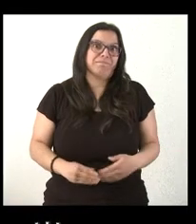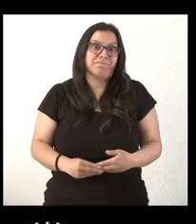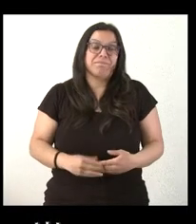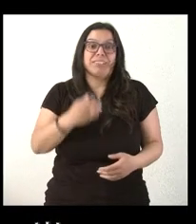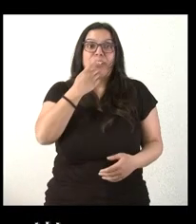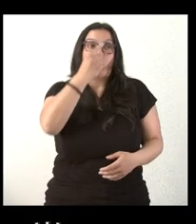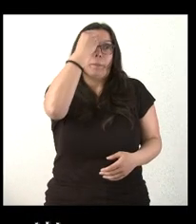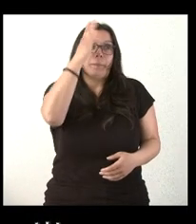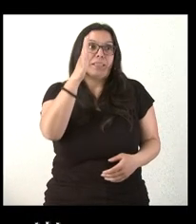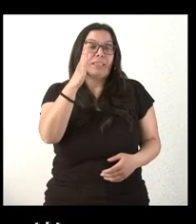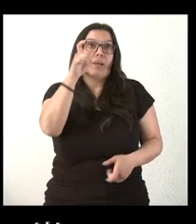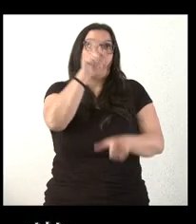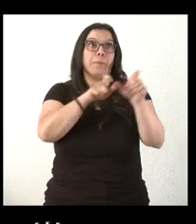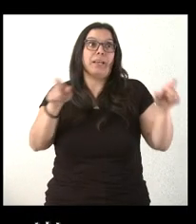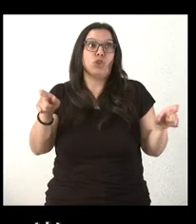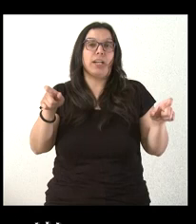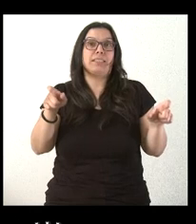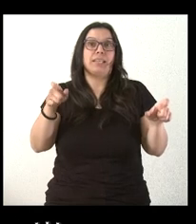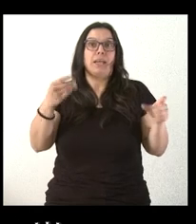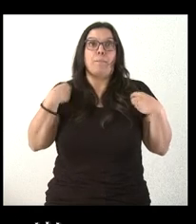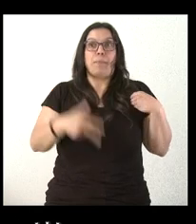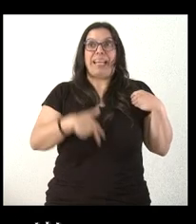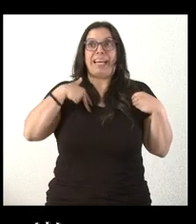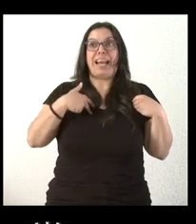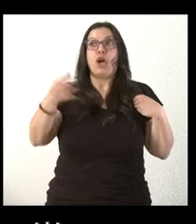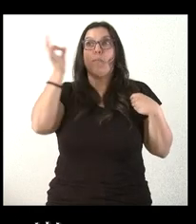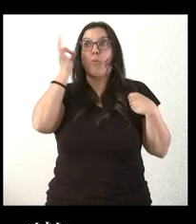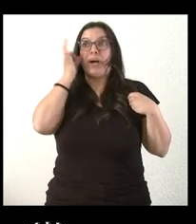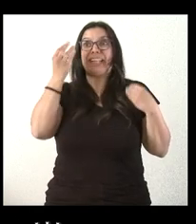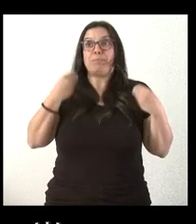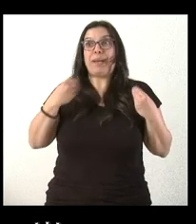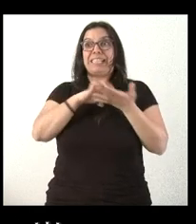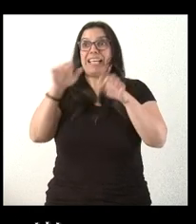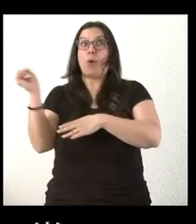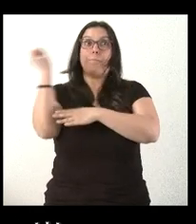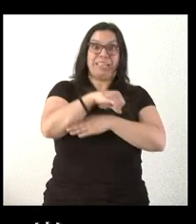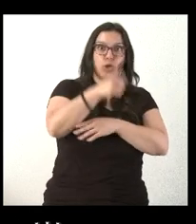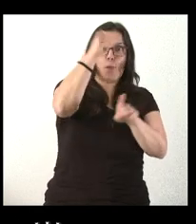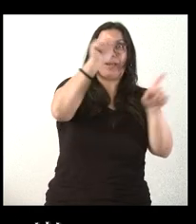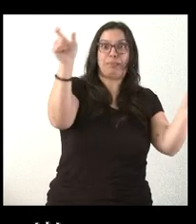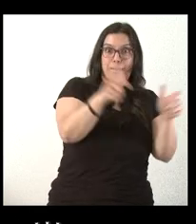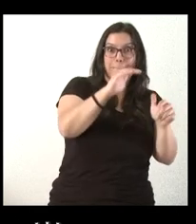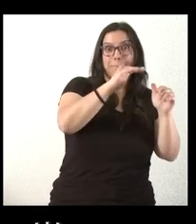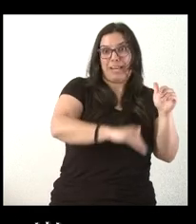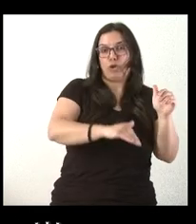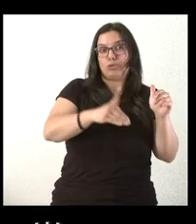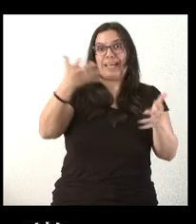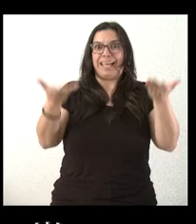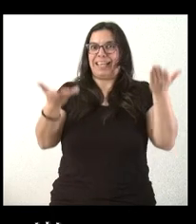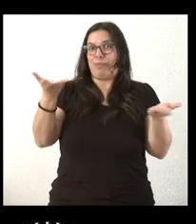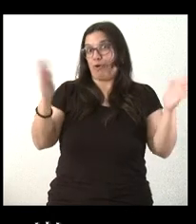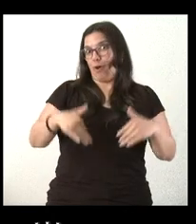toma usted en cuenta la población y que hay más mujeres que hombres en Castilla y León, no sé si está muy equilibrado.